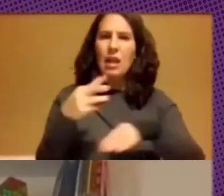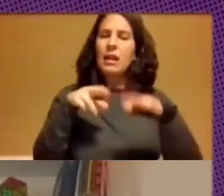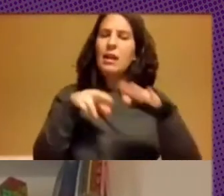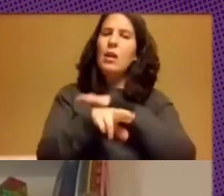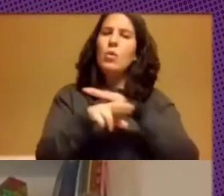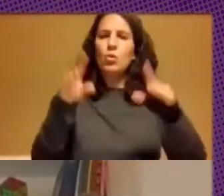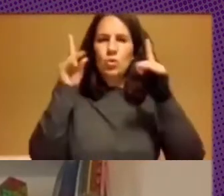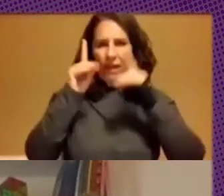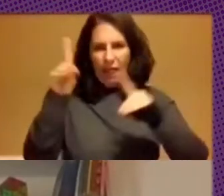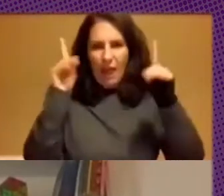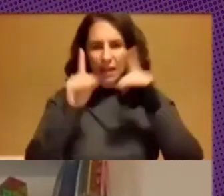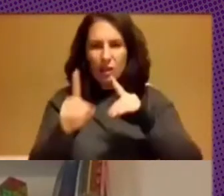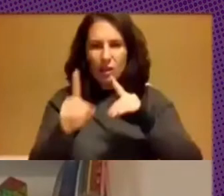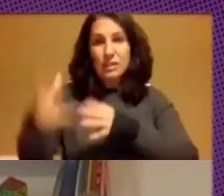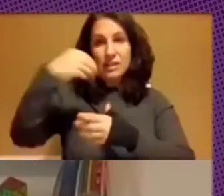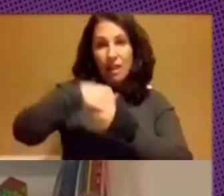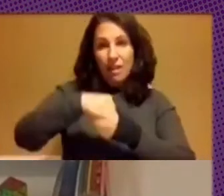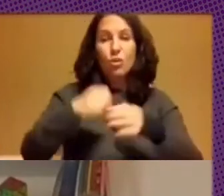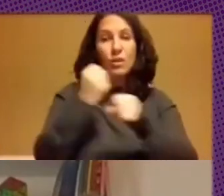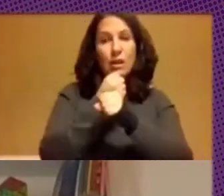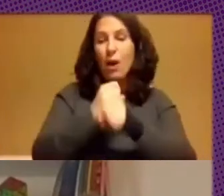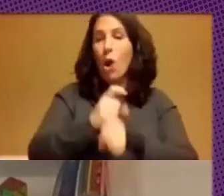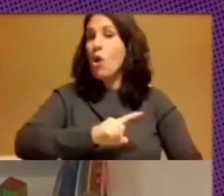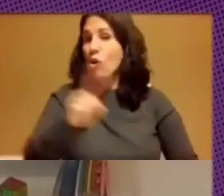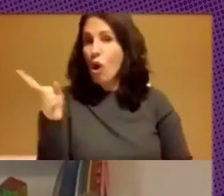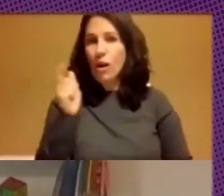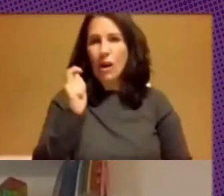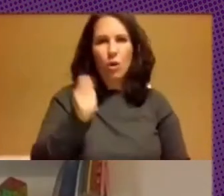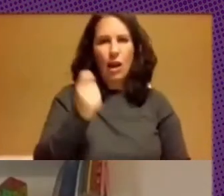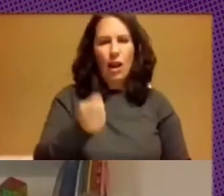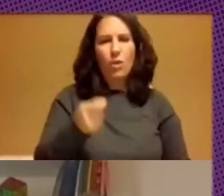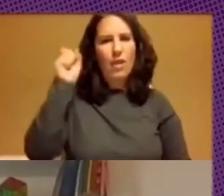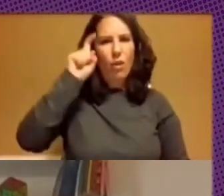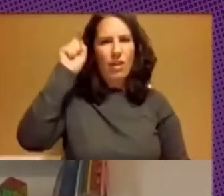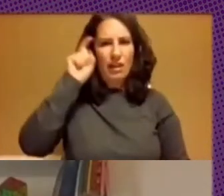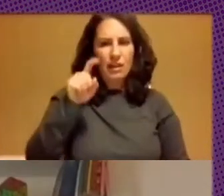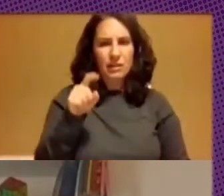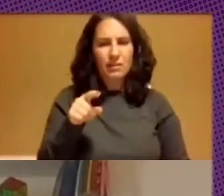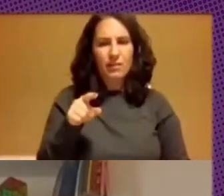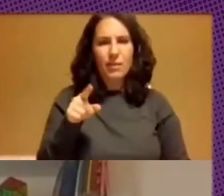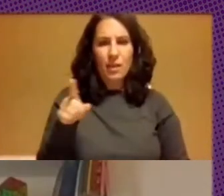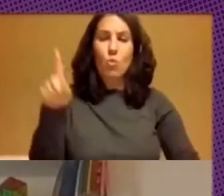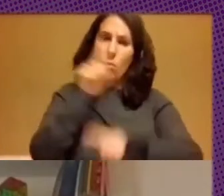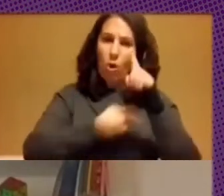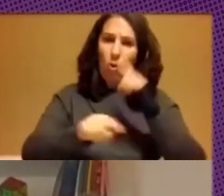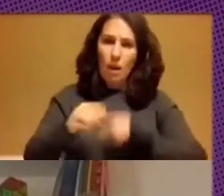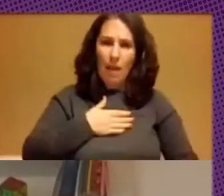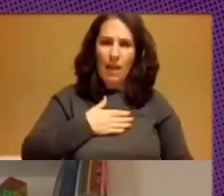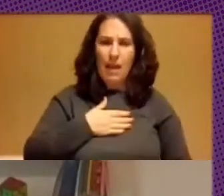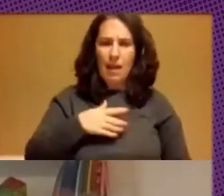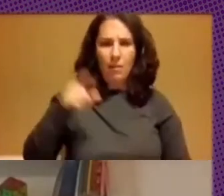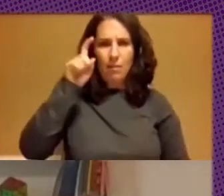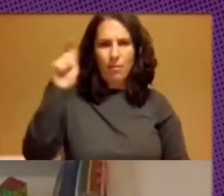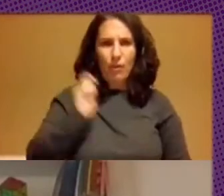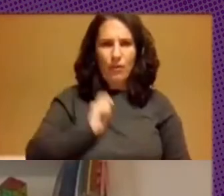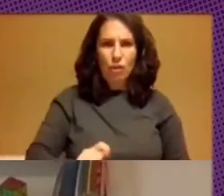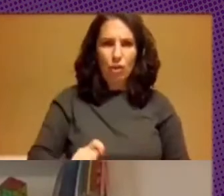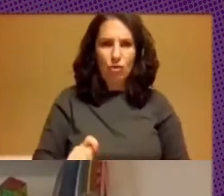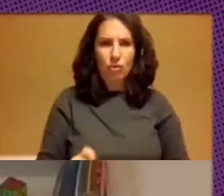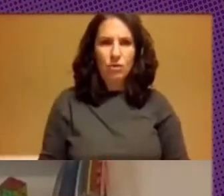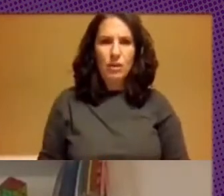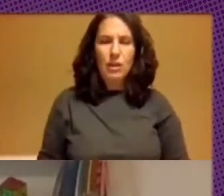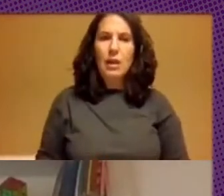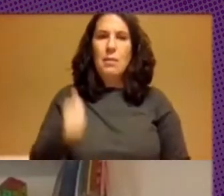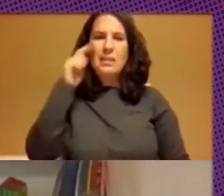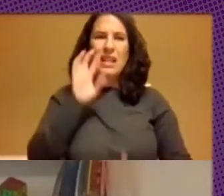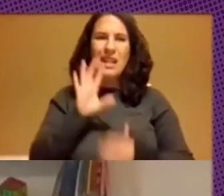didácticos esto forma parte del trabajo no remunerado de los docentes y esto es un problema de la profesión y tiene que ver